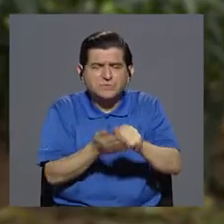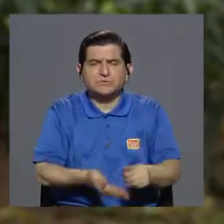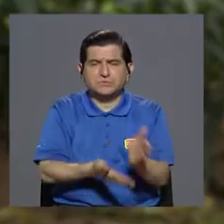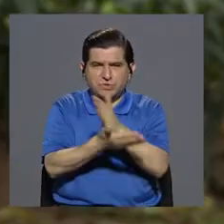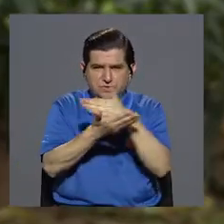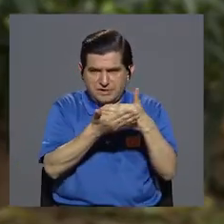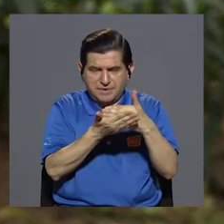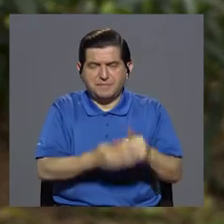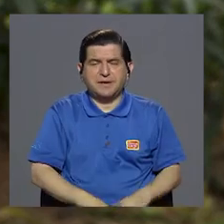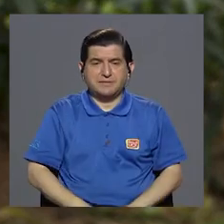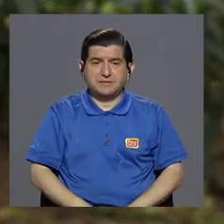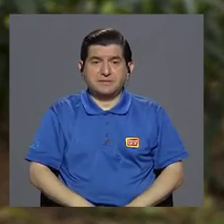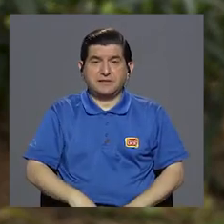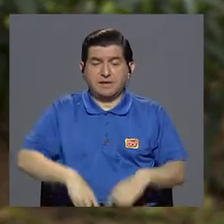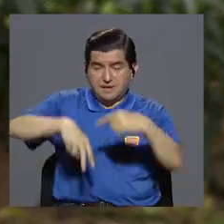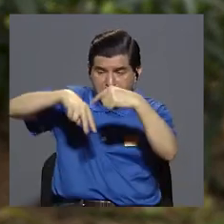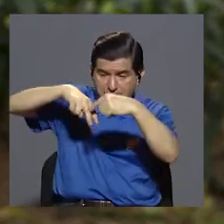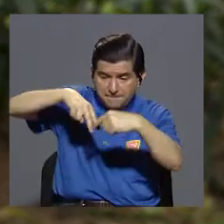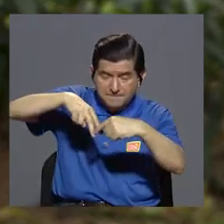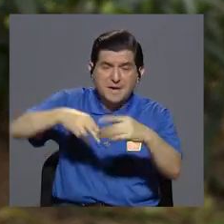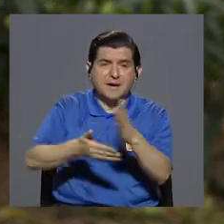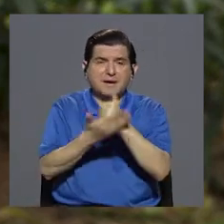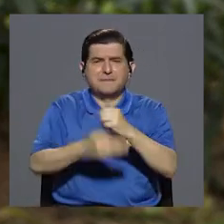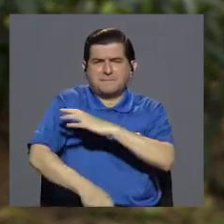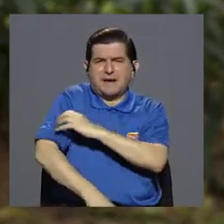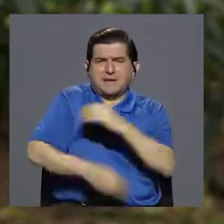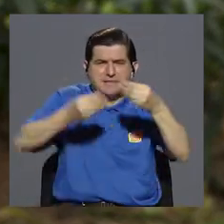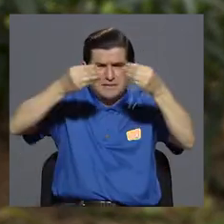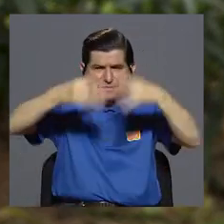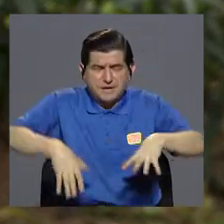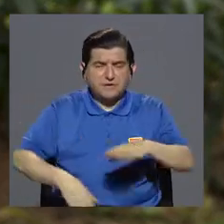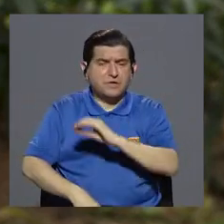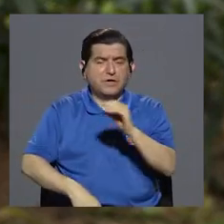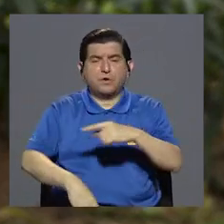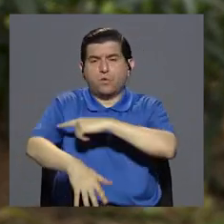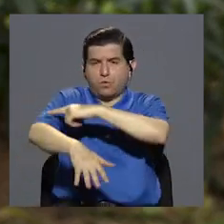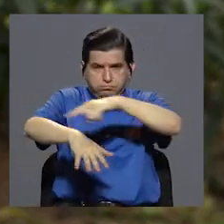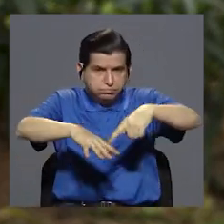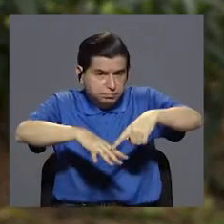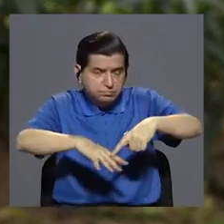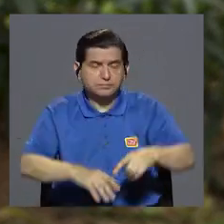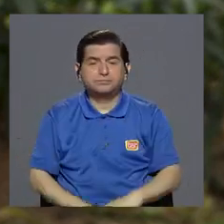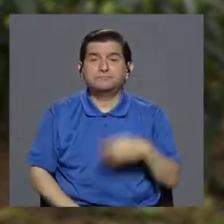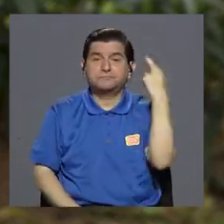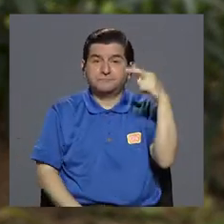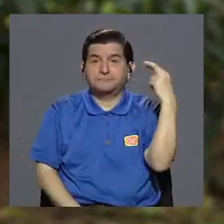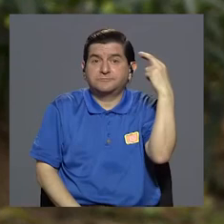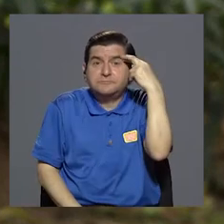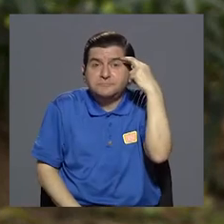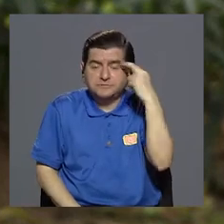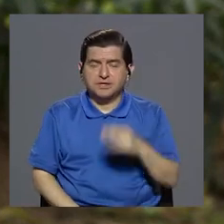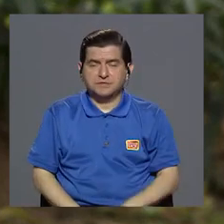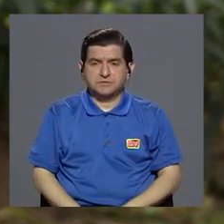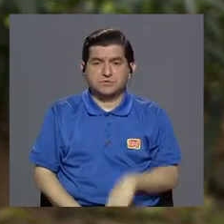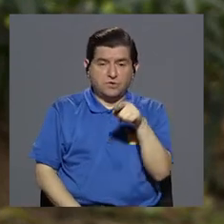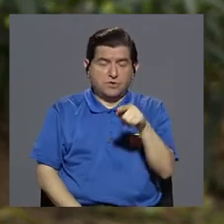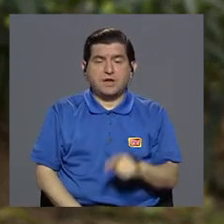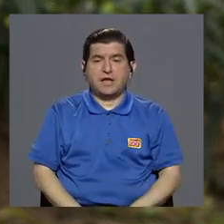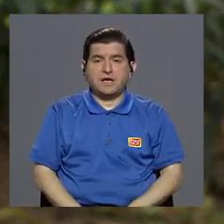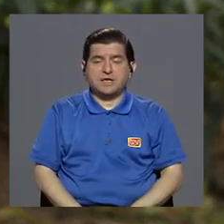tejido, digamos, en una pierna, que la persona pierda una gran cantidad de músculo o en una mano o un brazo y que por lo tanto esa